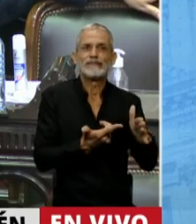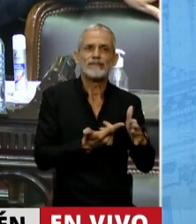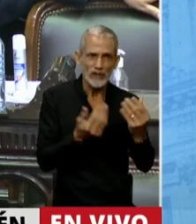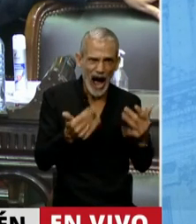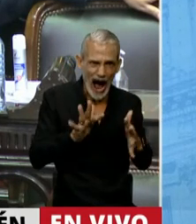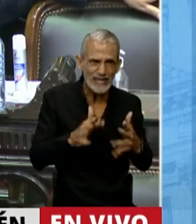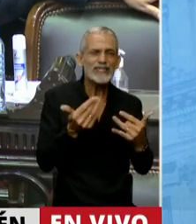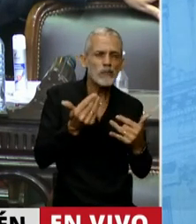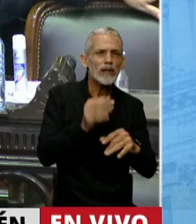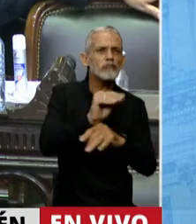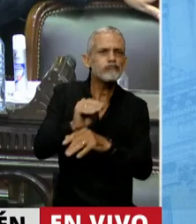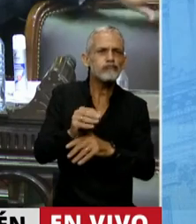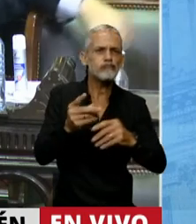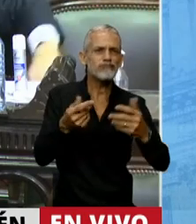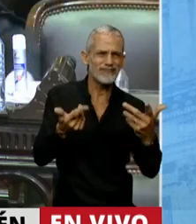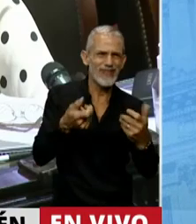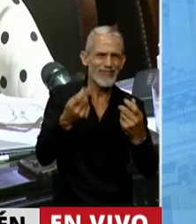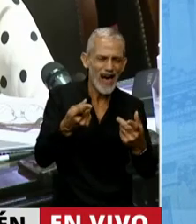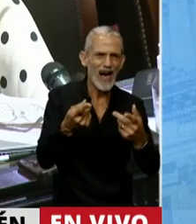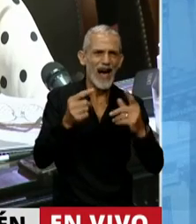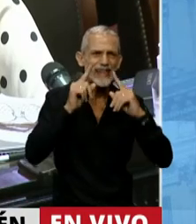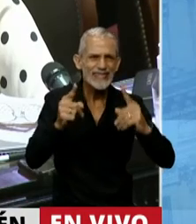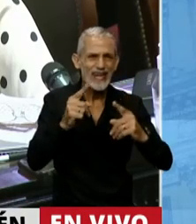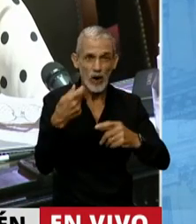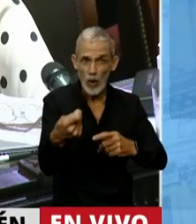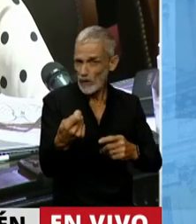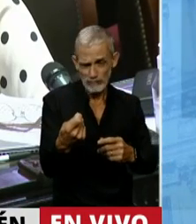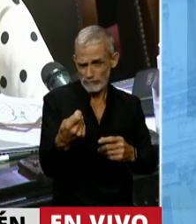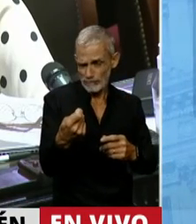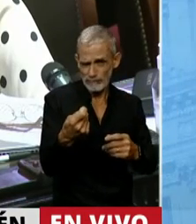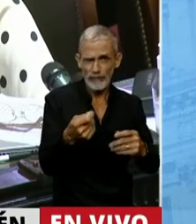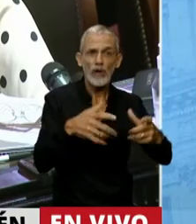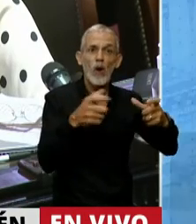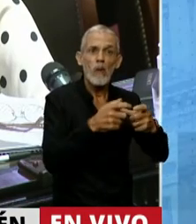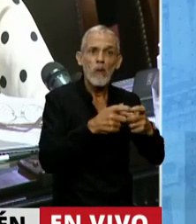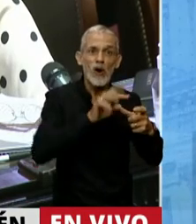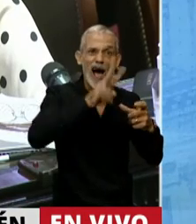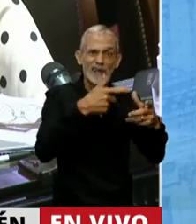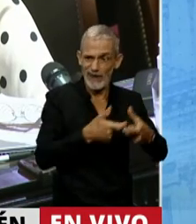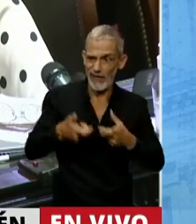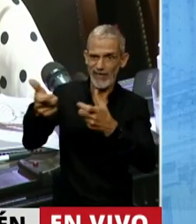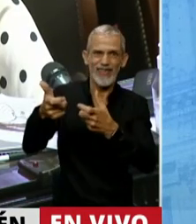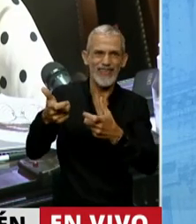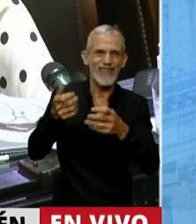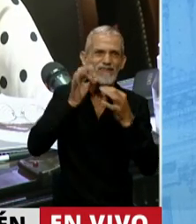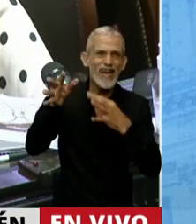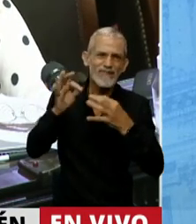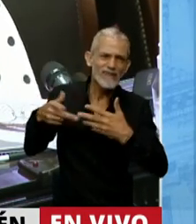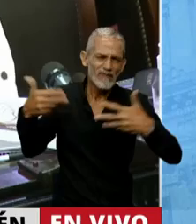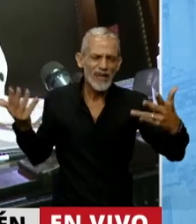asistir al sistema, en vez de asistir a los jubilados, ha asistido a las necesidades del gobierno de turno.